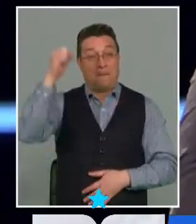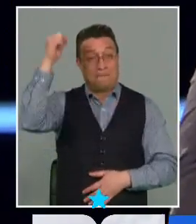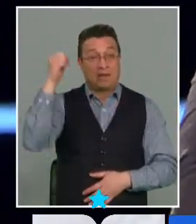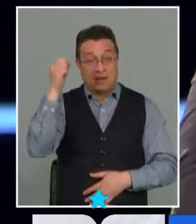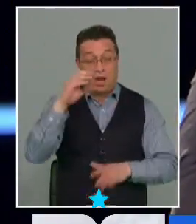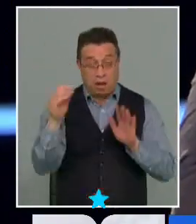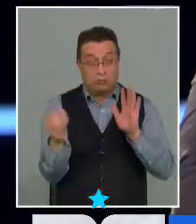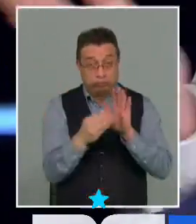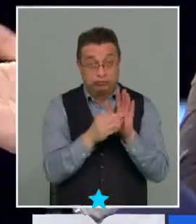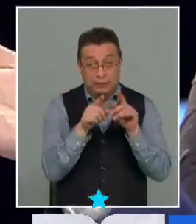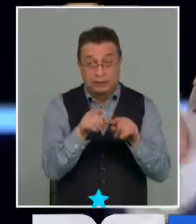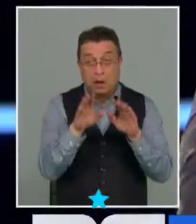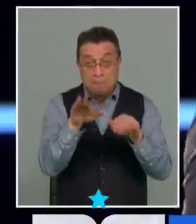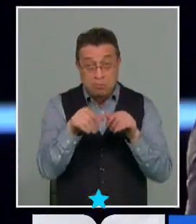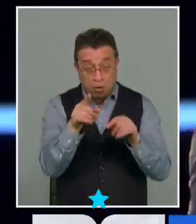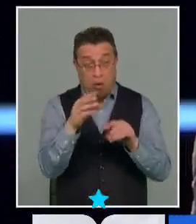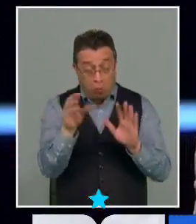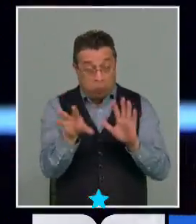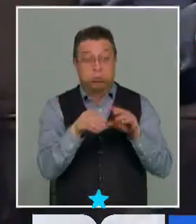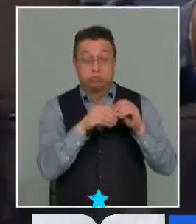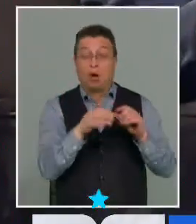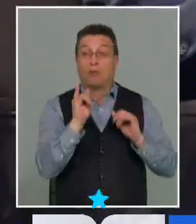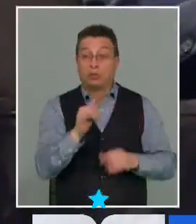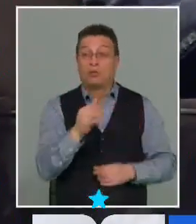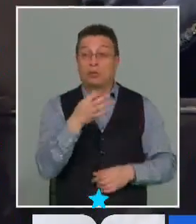entonces que bueno que lo toca porque